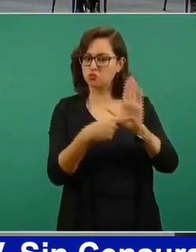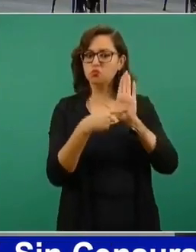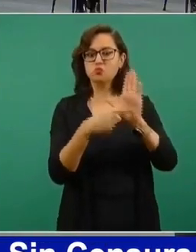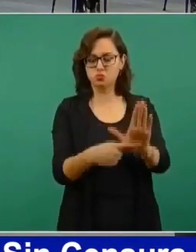Yo...